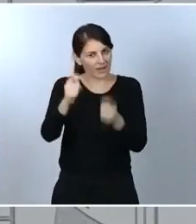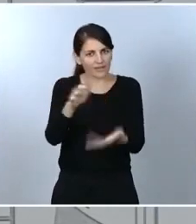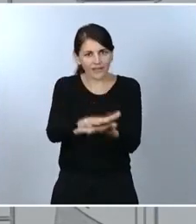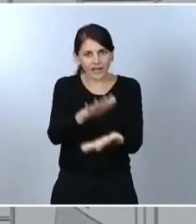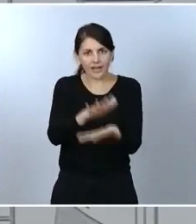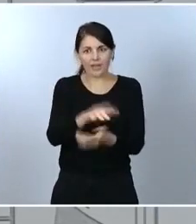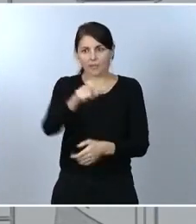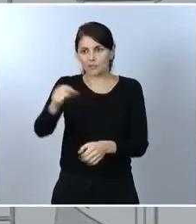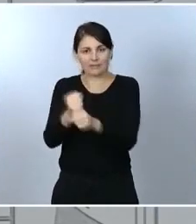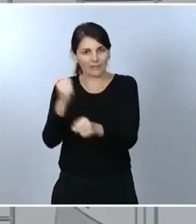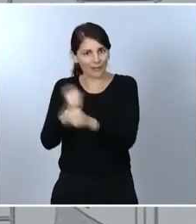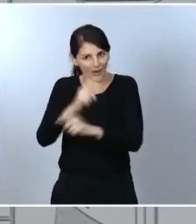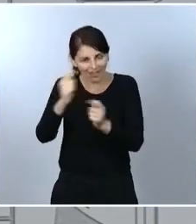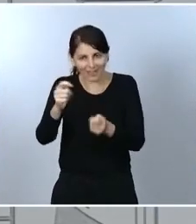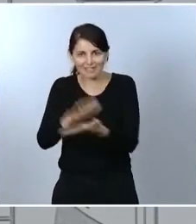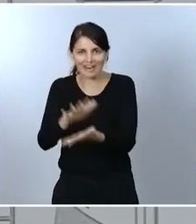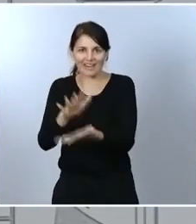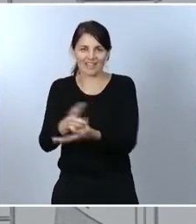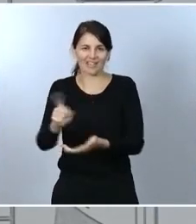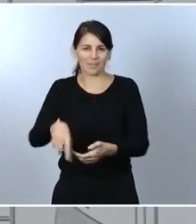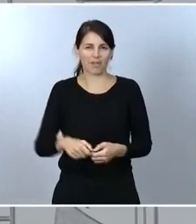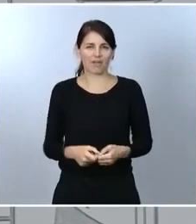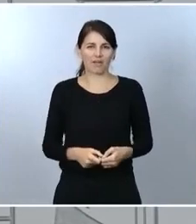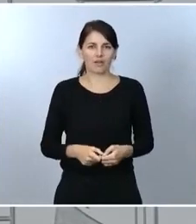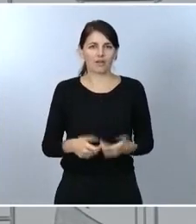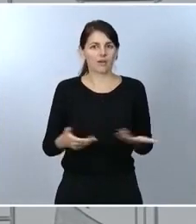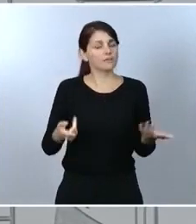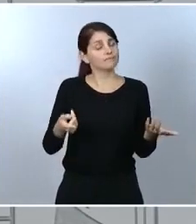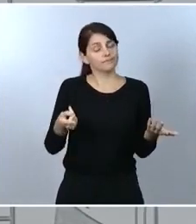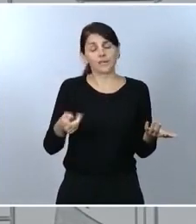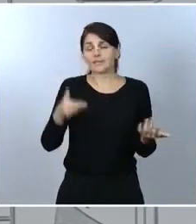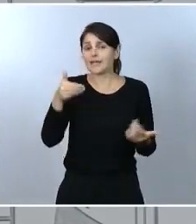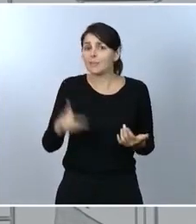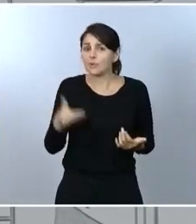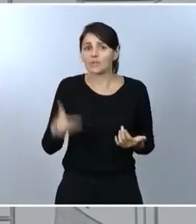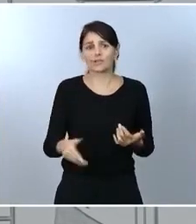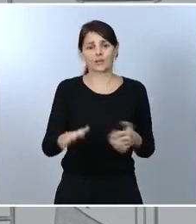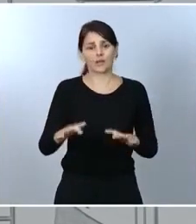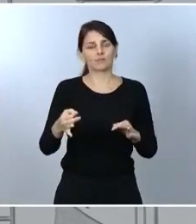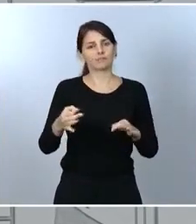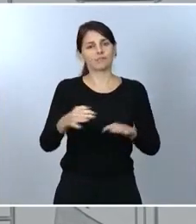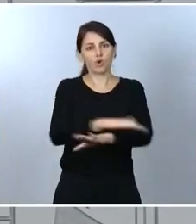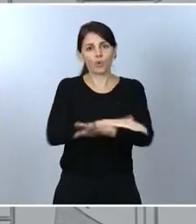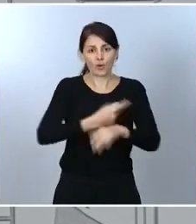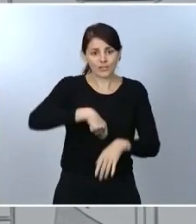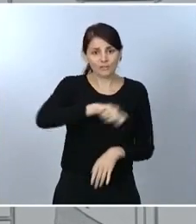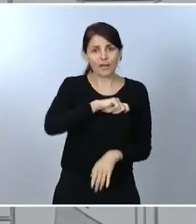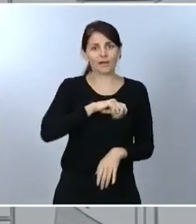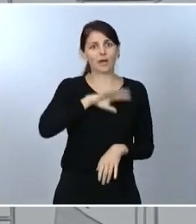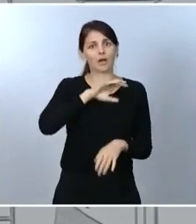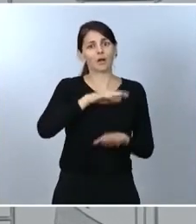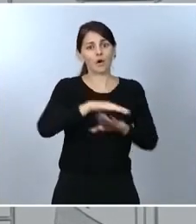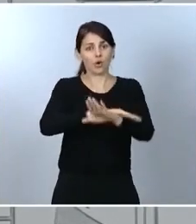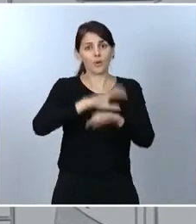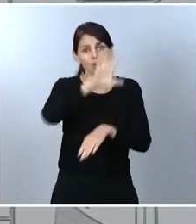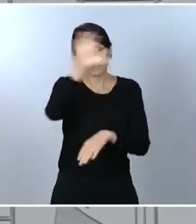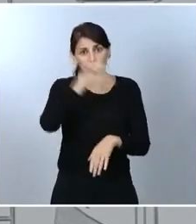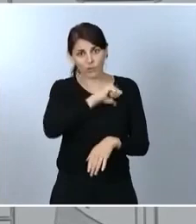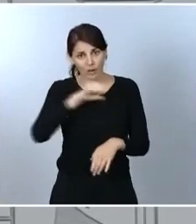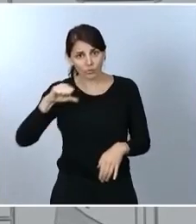también es fundamental, que las instituciones públicas, los gobiernos autonómicos y el Gobierno de España pues también tengamos un horizonte